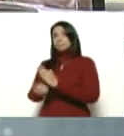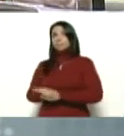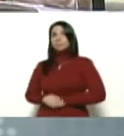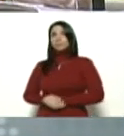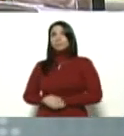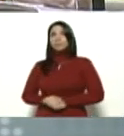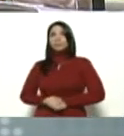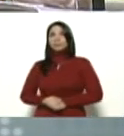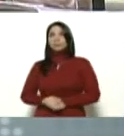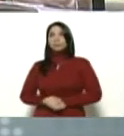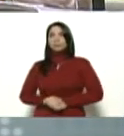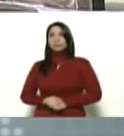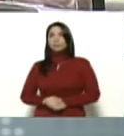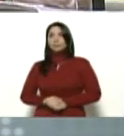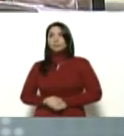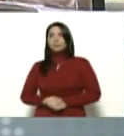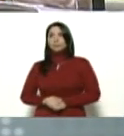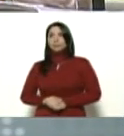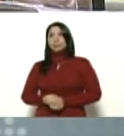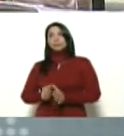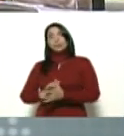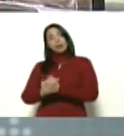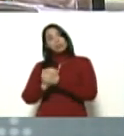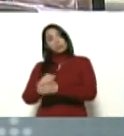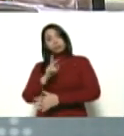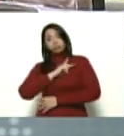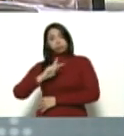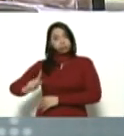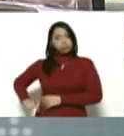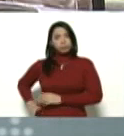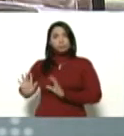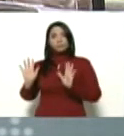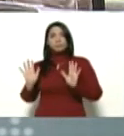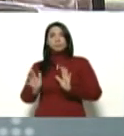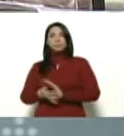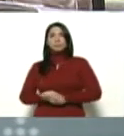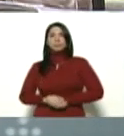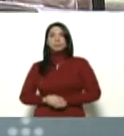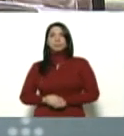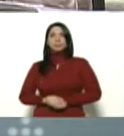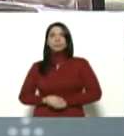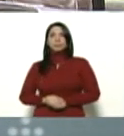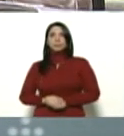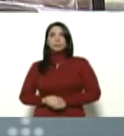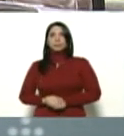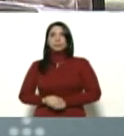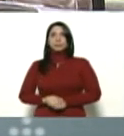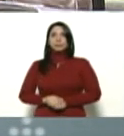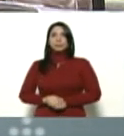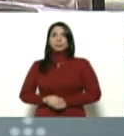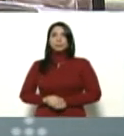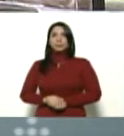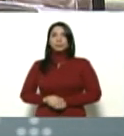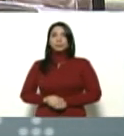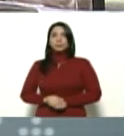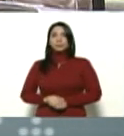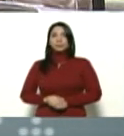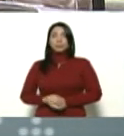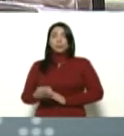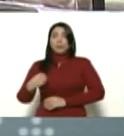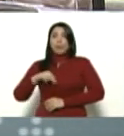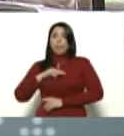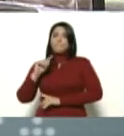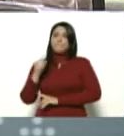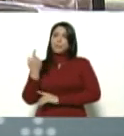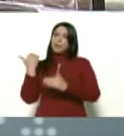compañera vicepresidenta. Muchas gracias. Estamos en la primera